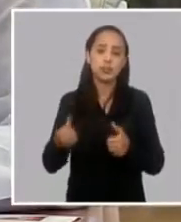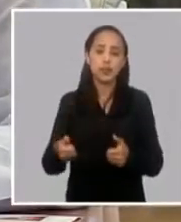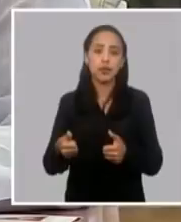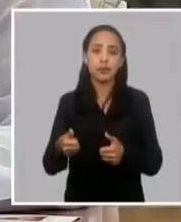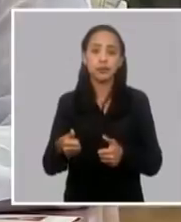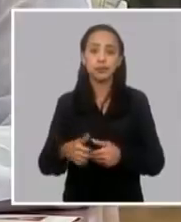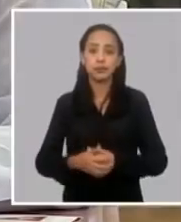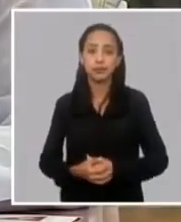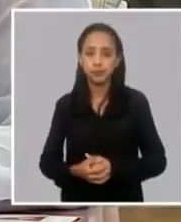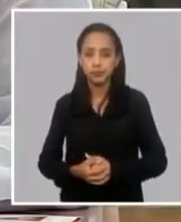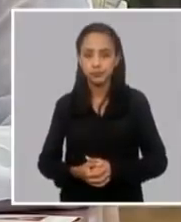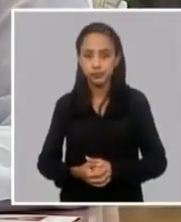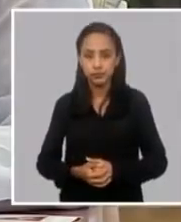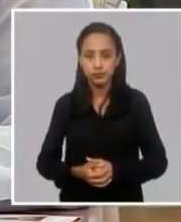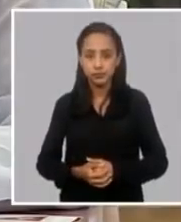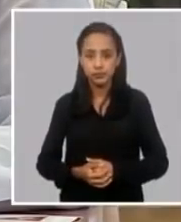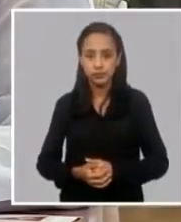también